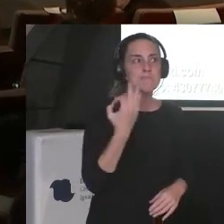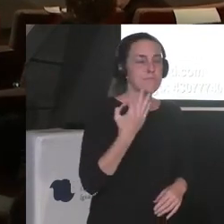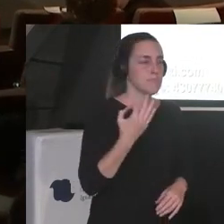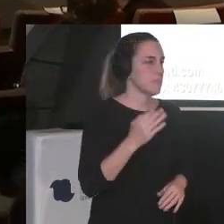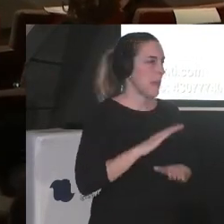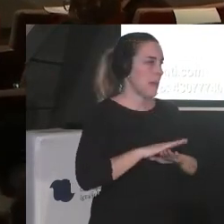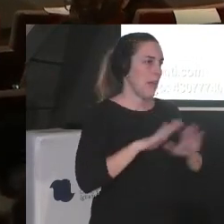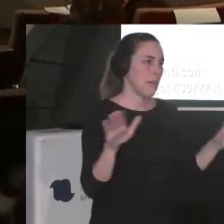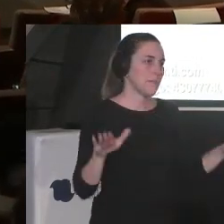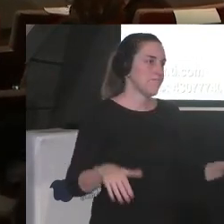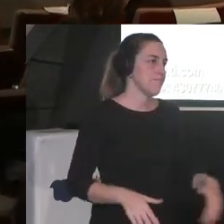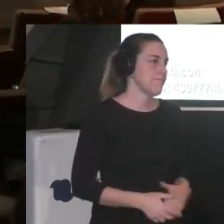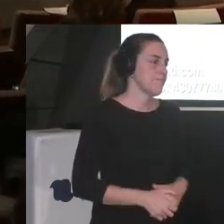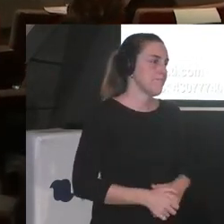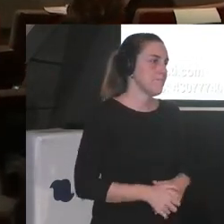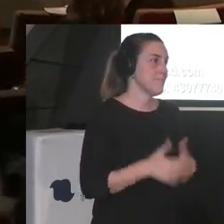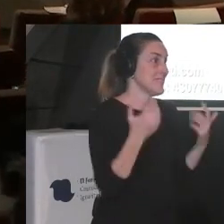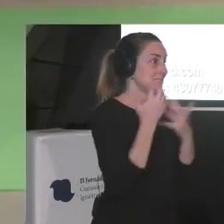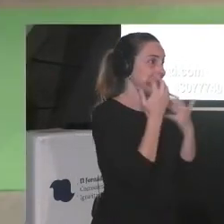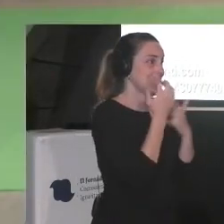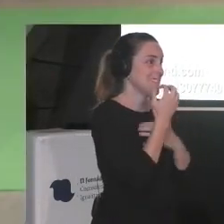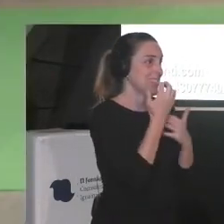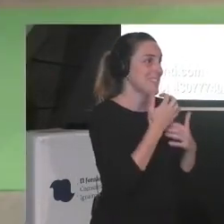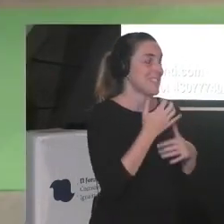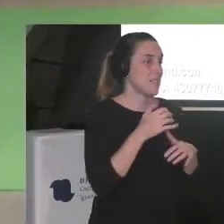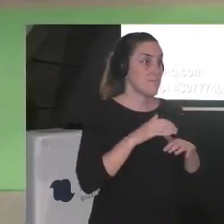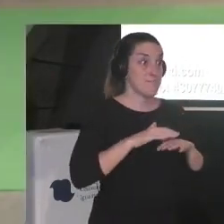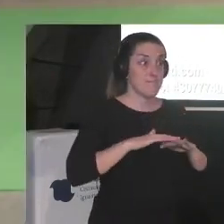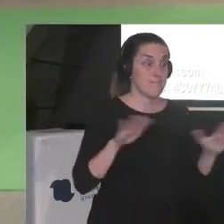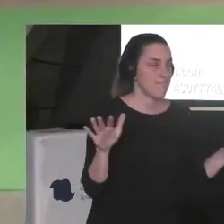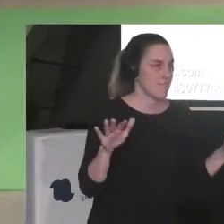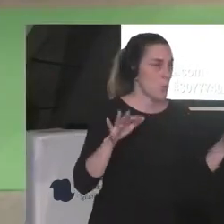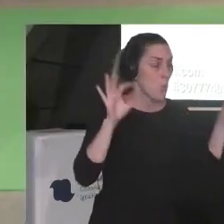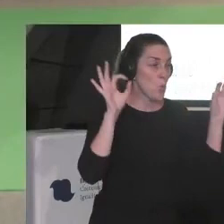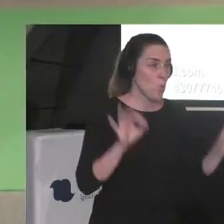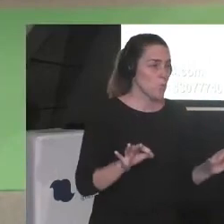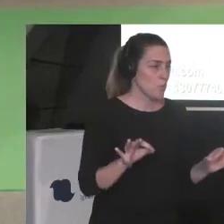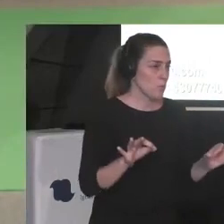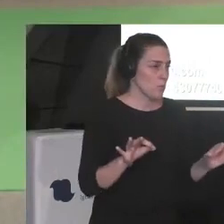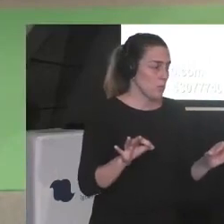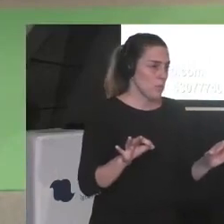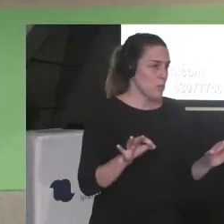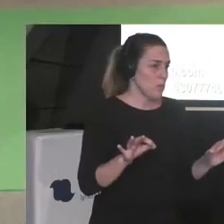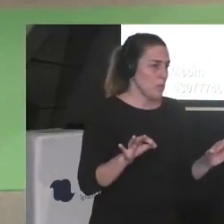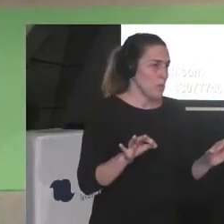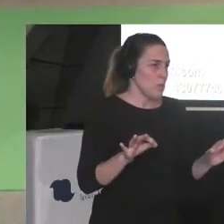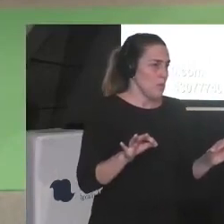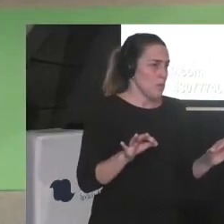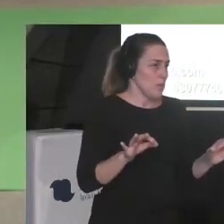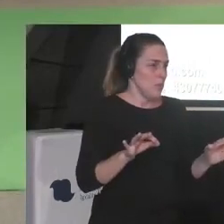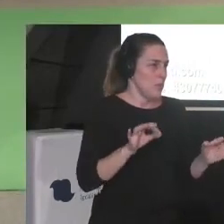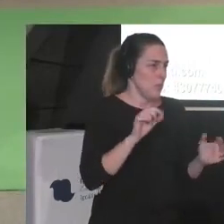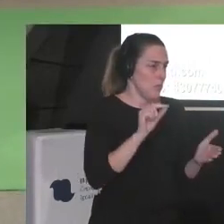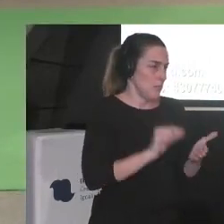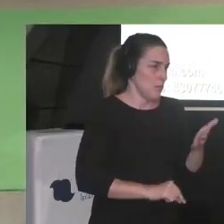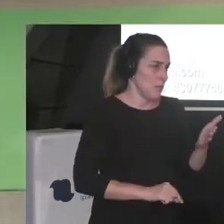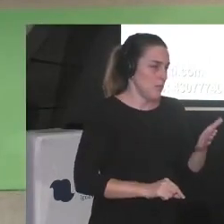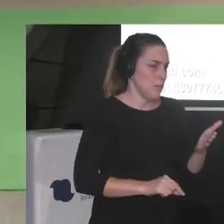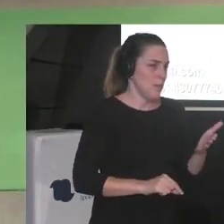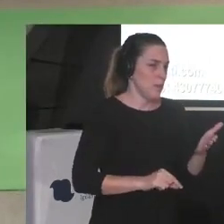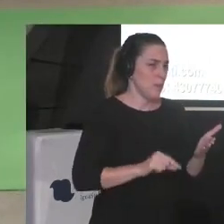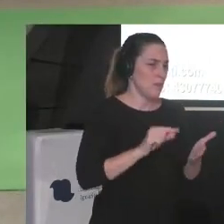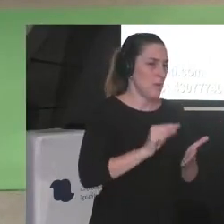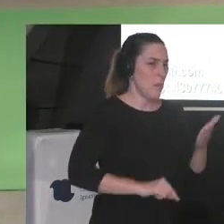nada nada o sea acabo de firmar una cosa ¿no? el cese al fuego ¿tú crees nos van a hacer caso?